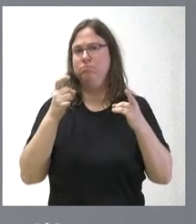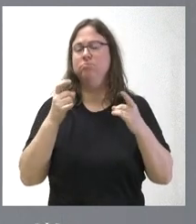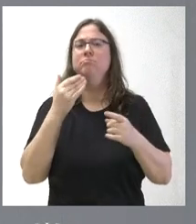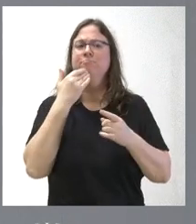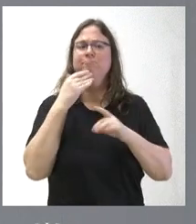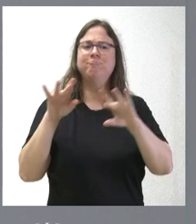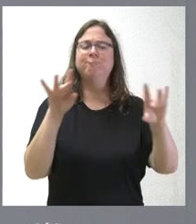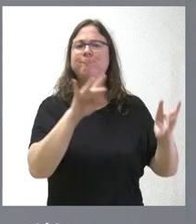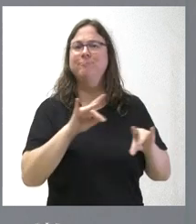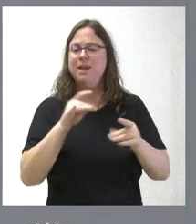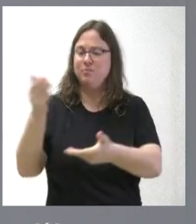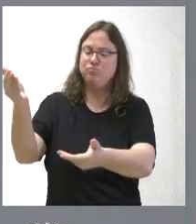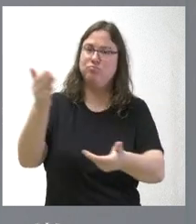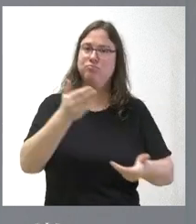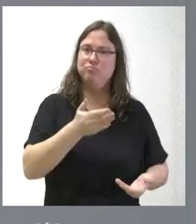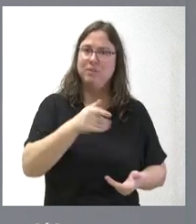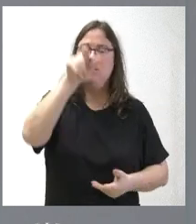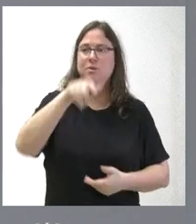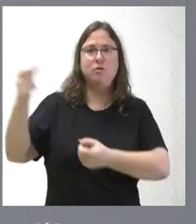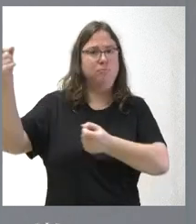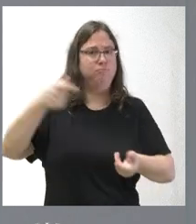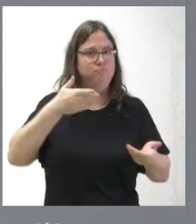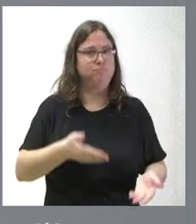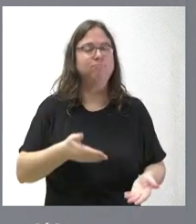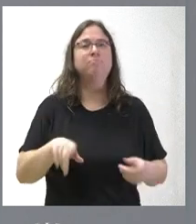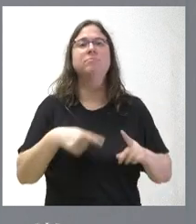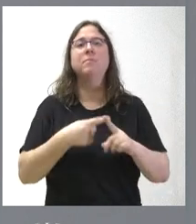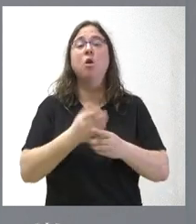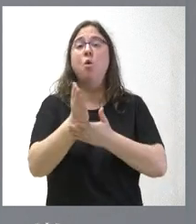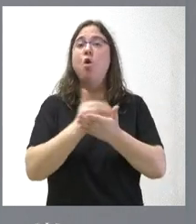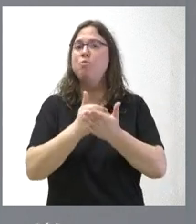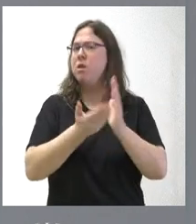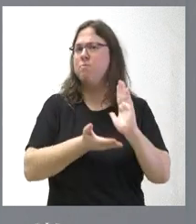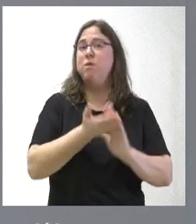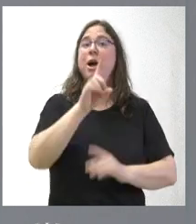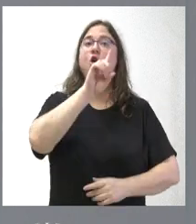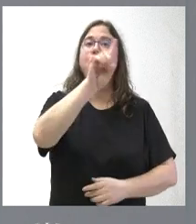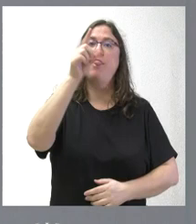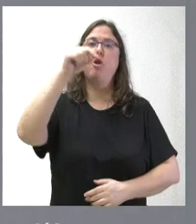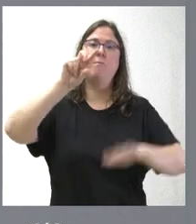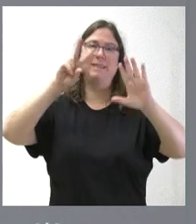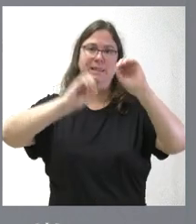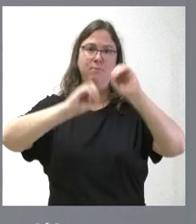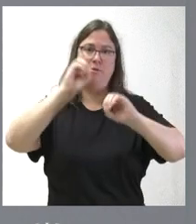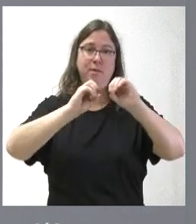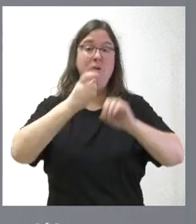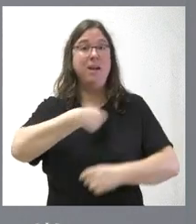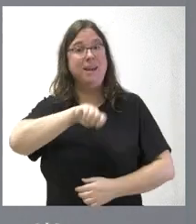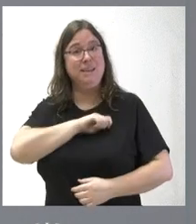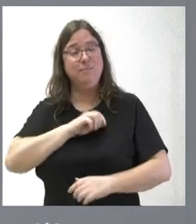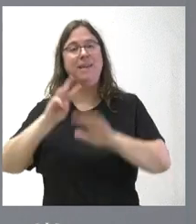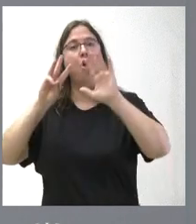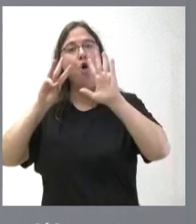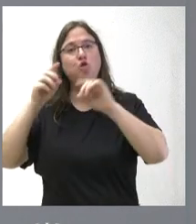una tierra de recepción de inmigrantes. La comunidad creció el 11,7%, España el 8